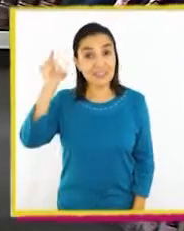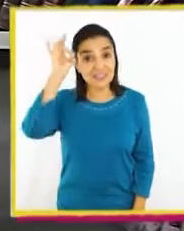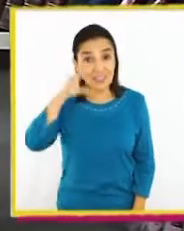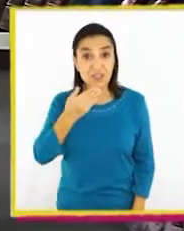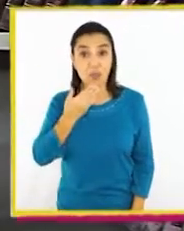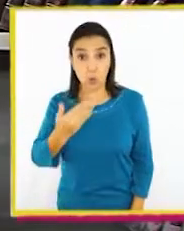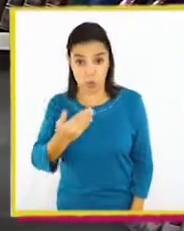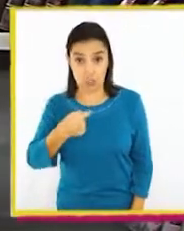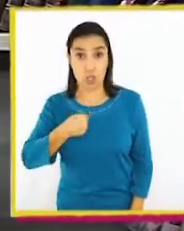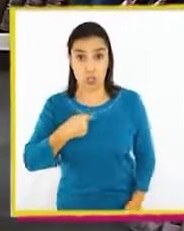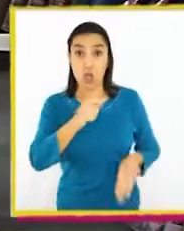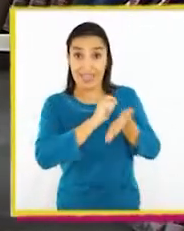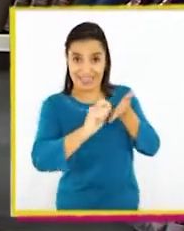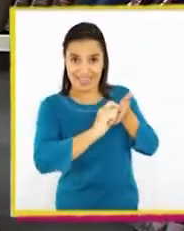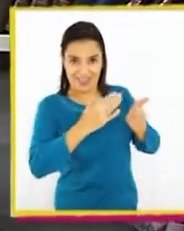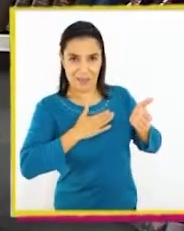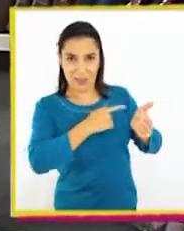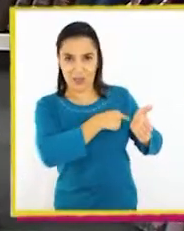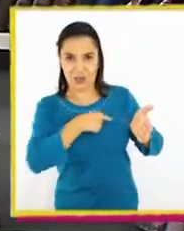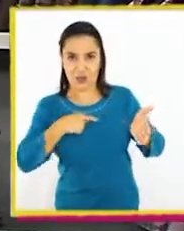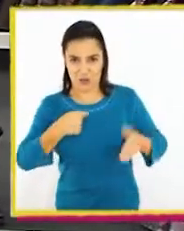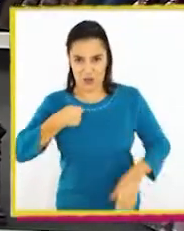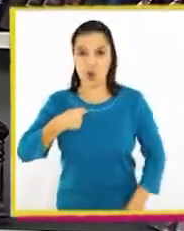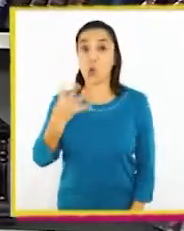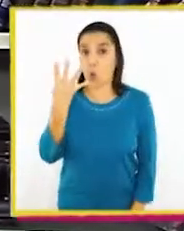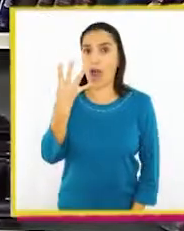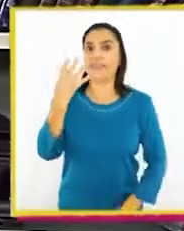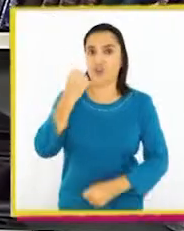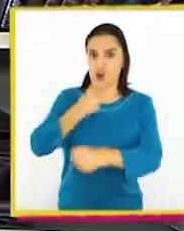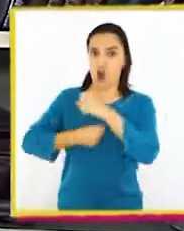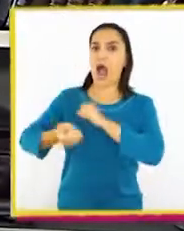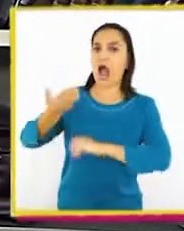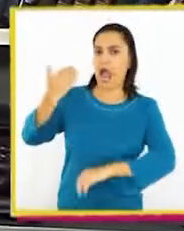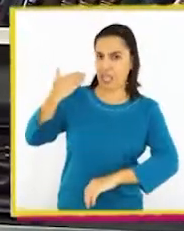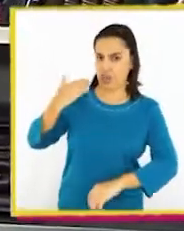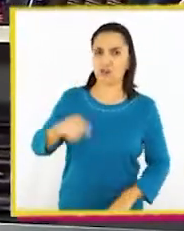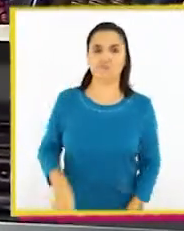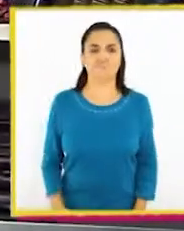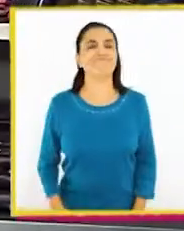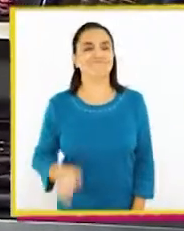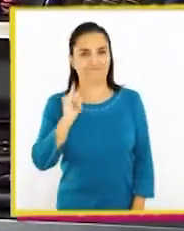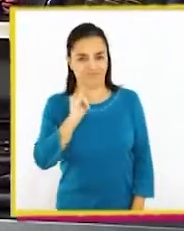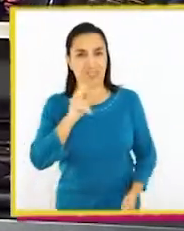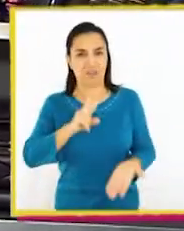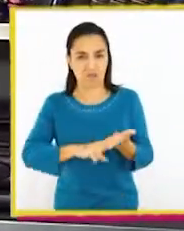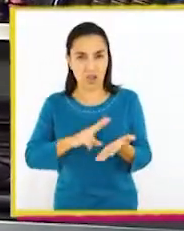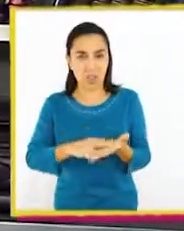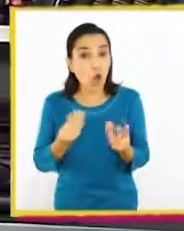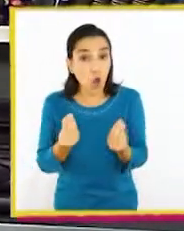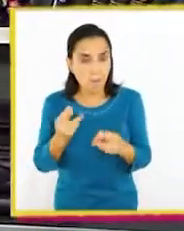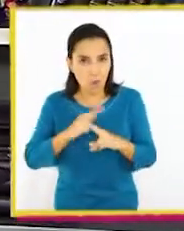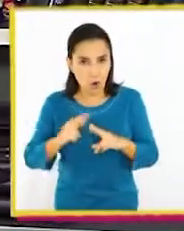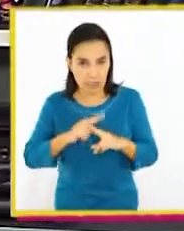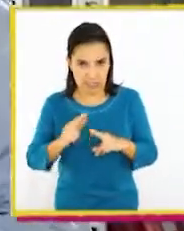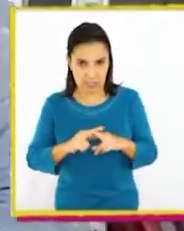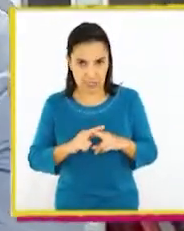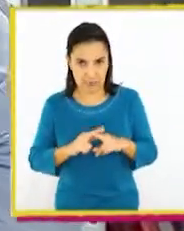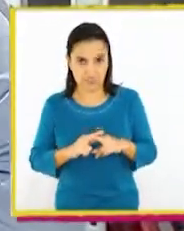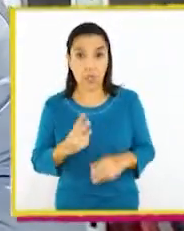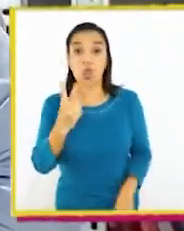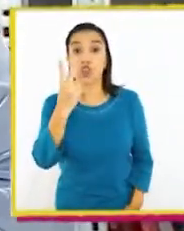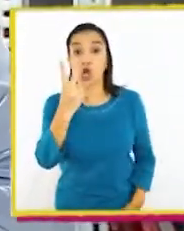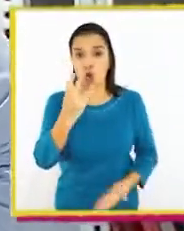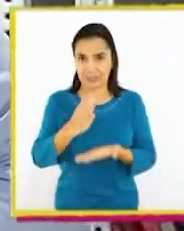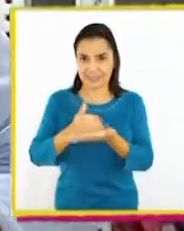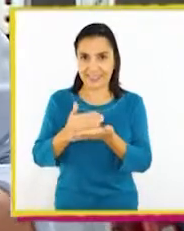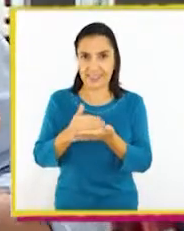¿Sabían que cuando escribí mi nombre en esta caja, tenía cuatro años? ¿De verdad? ¿Quieren saber cómo lo hice? Usé dos